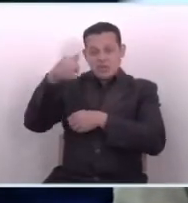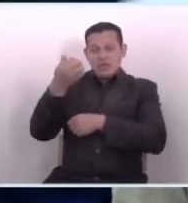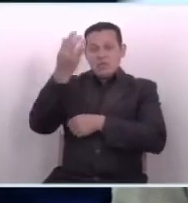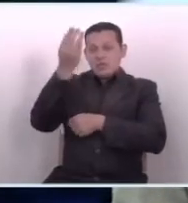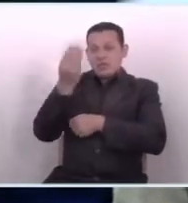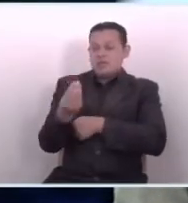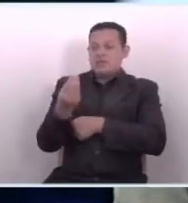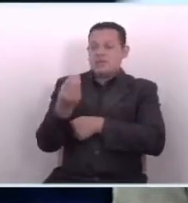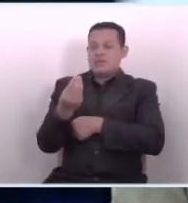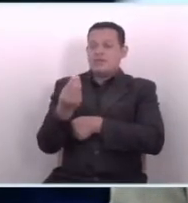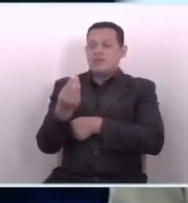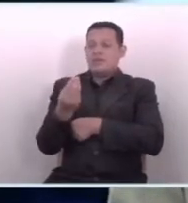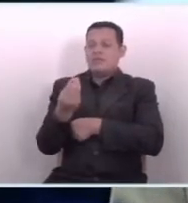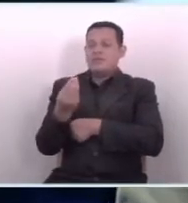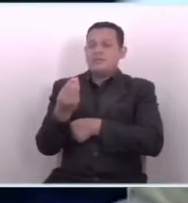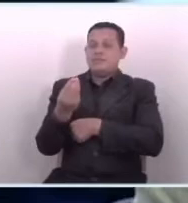hoy